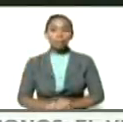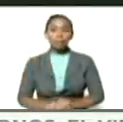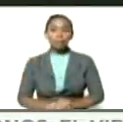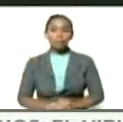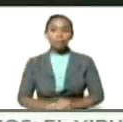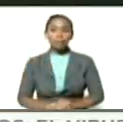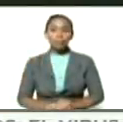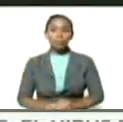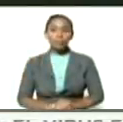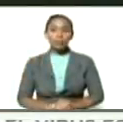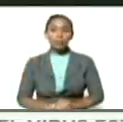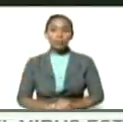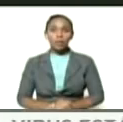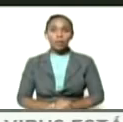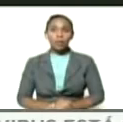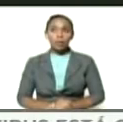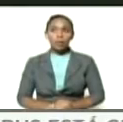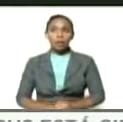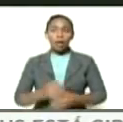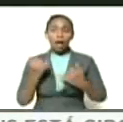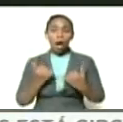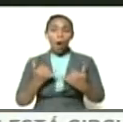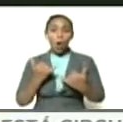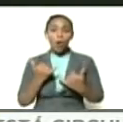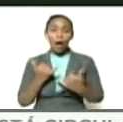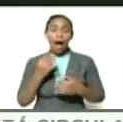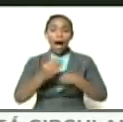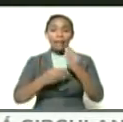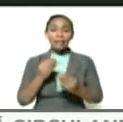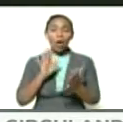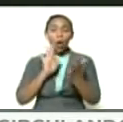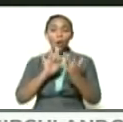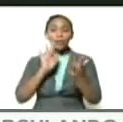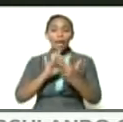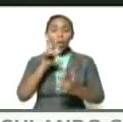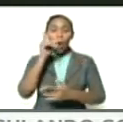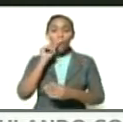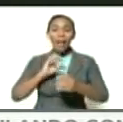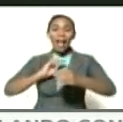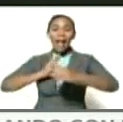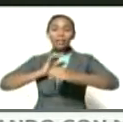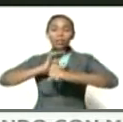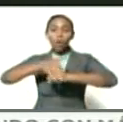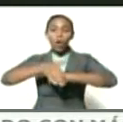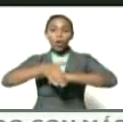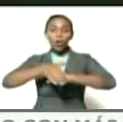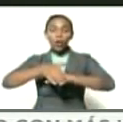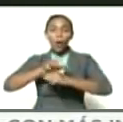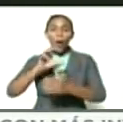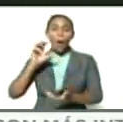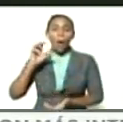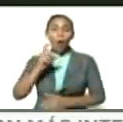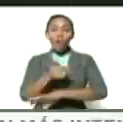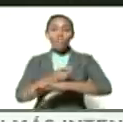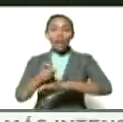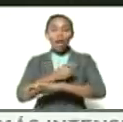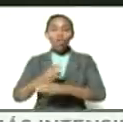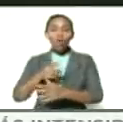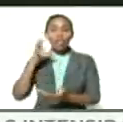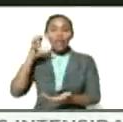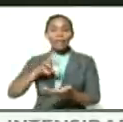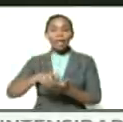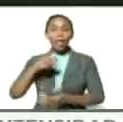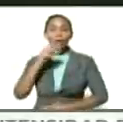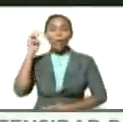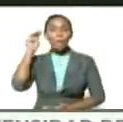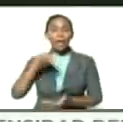Vamos a darle el pase a Héctor Rodríguez Castro. Héctor Rodríguez Castro.